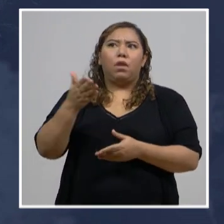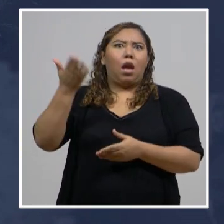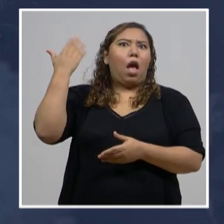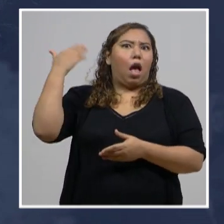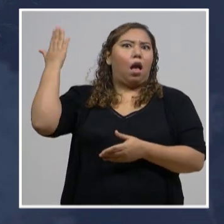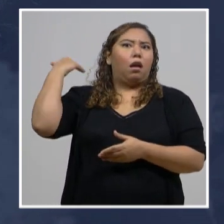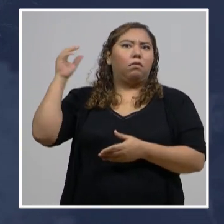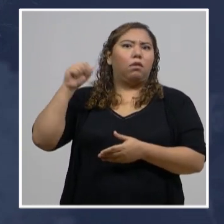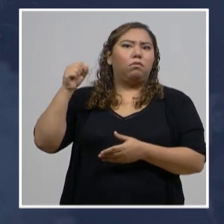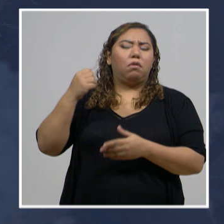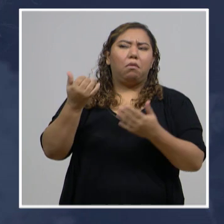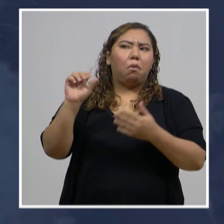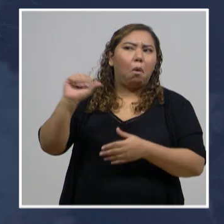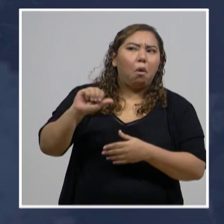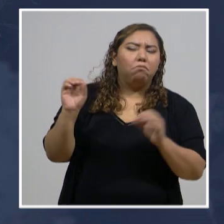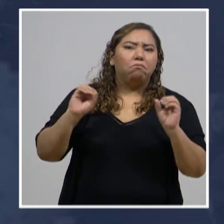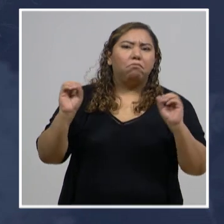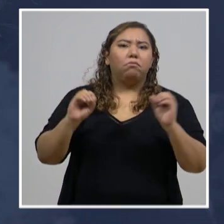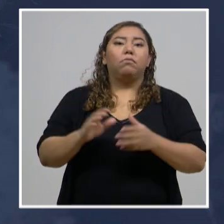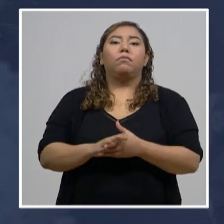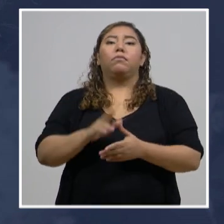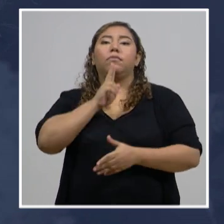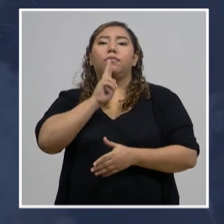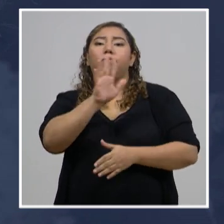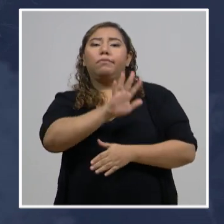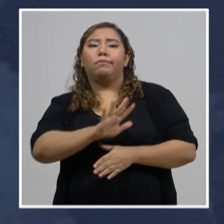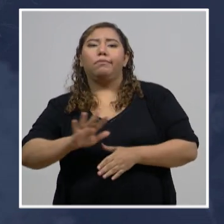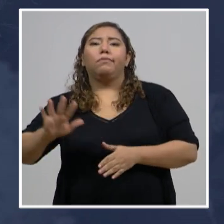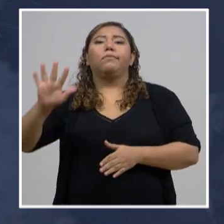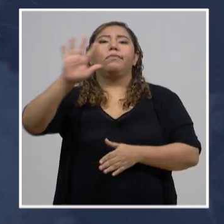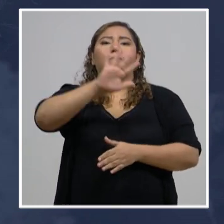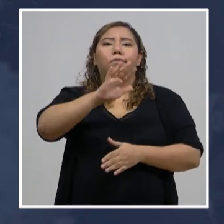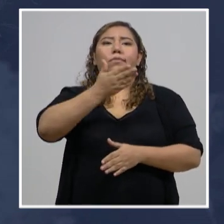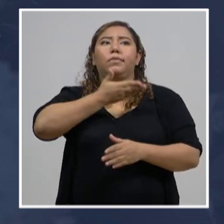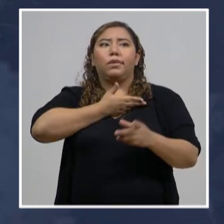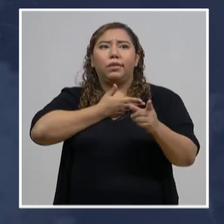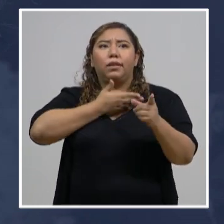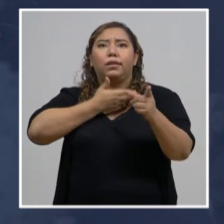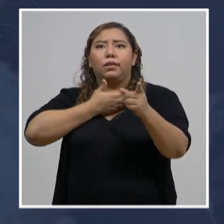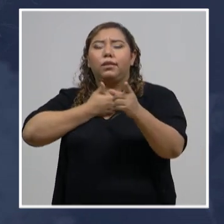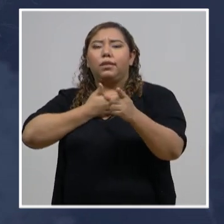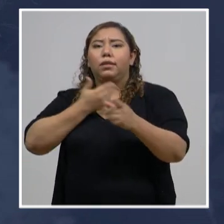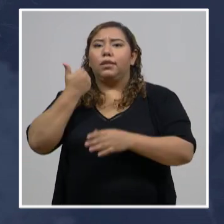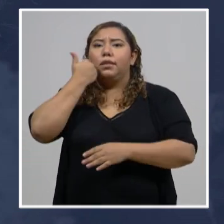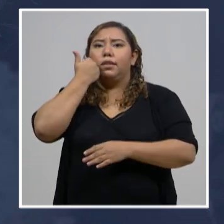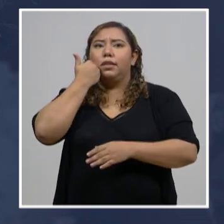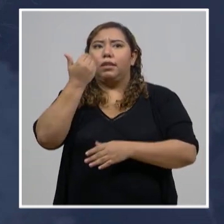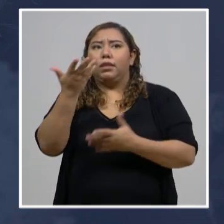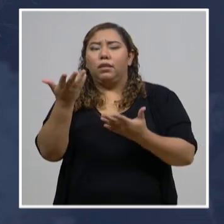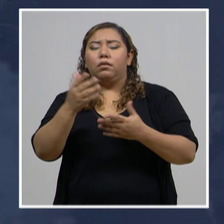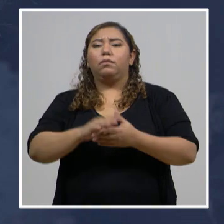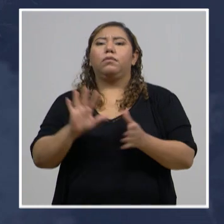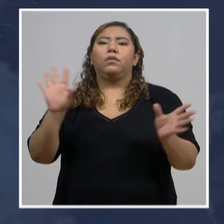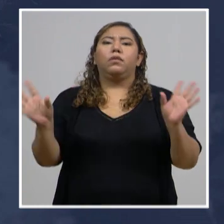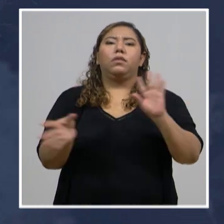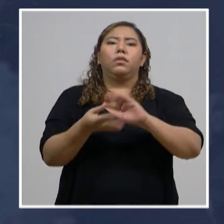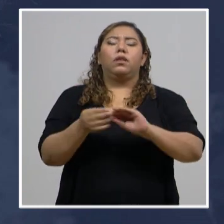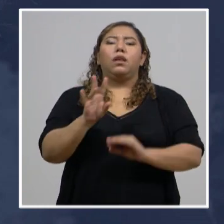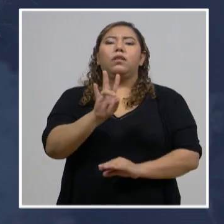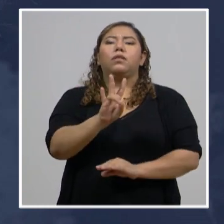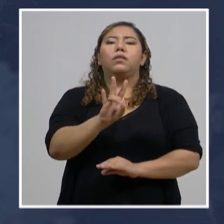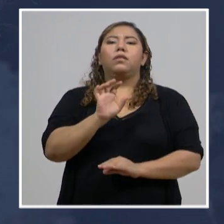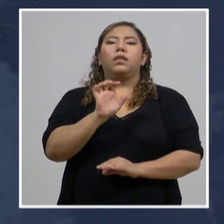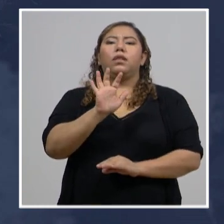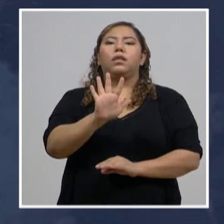resto del país presenta un número importante de casos este 22 de julio. 757 nuevos